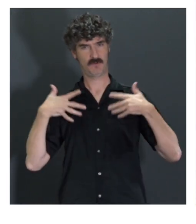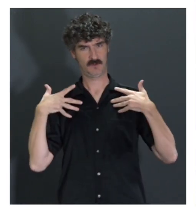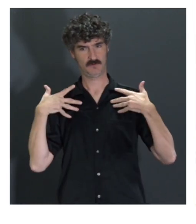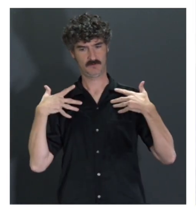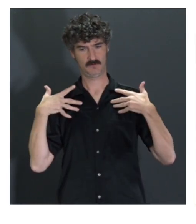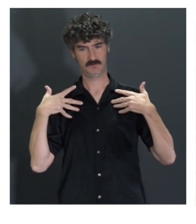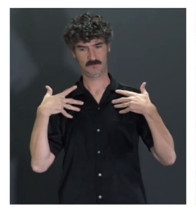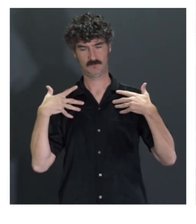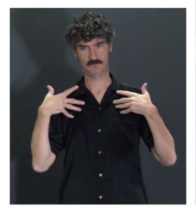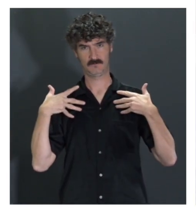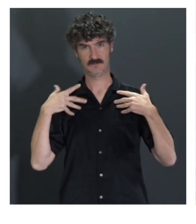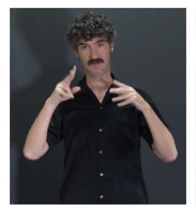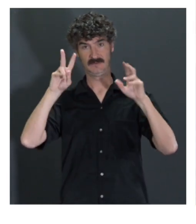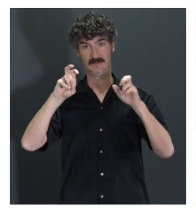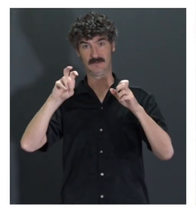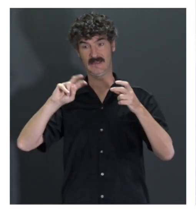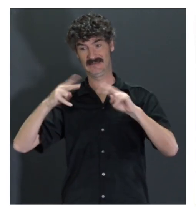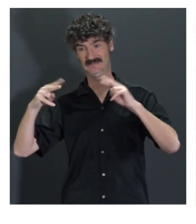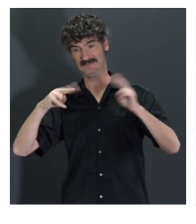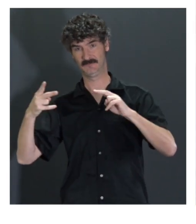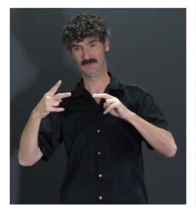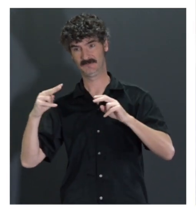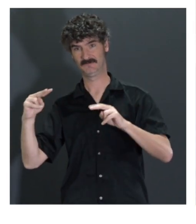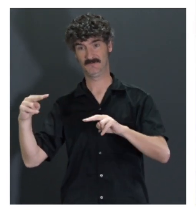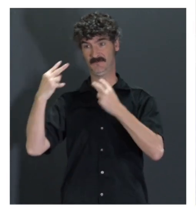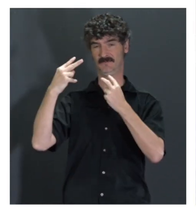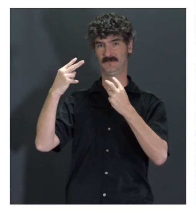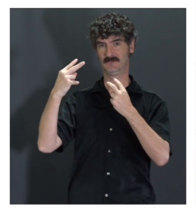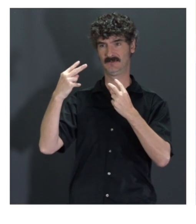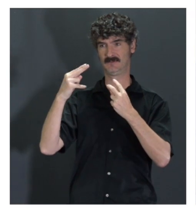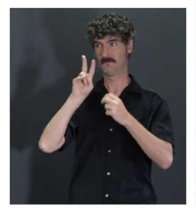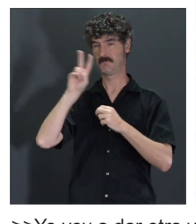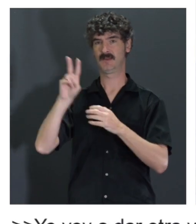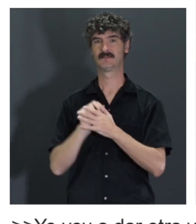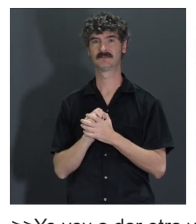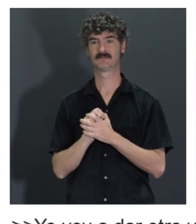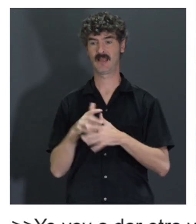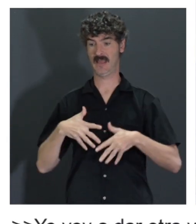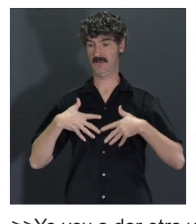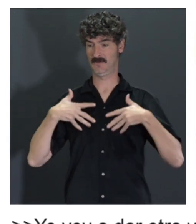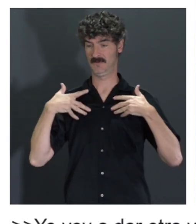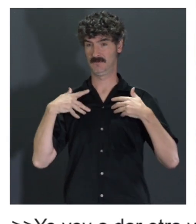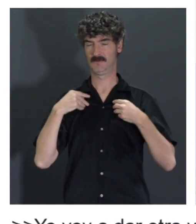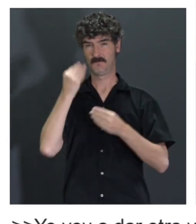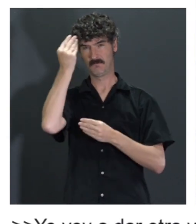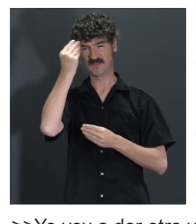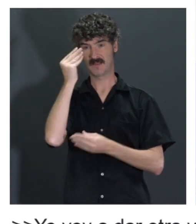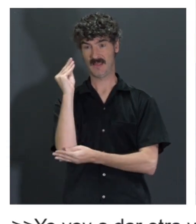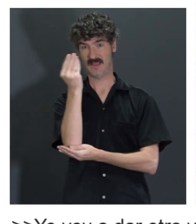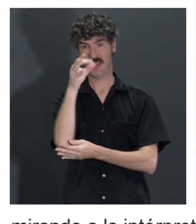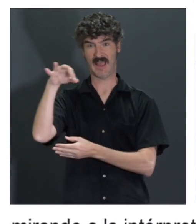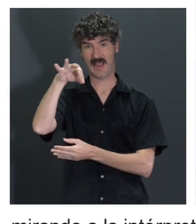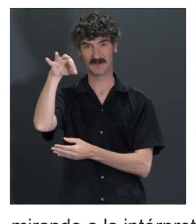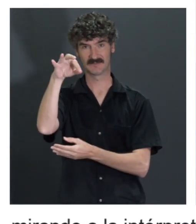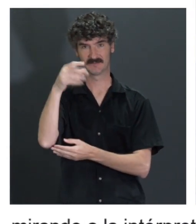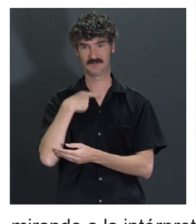Llevo un rato mirando también al intérprete de lengua de signos, que está enfrente mío en la pantalla, y pensando en los avatares que os he comentado antes, que